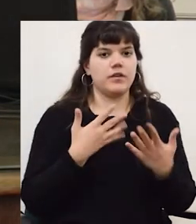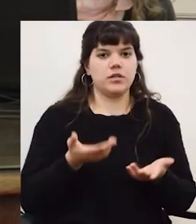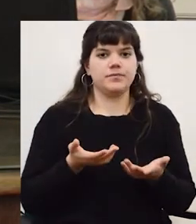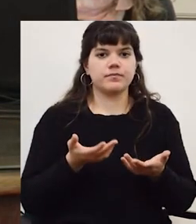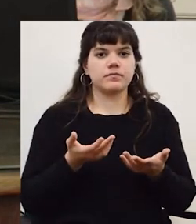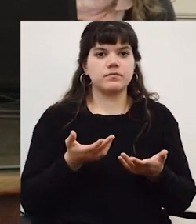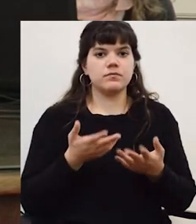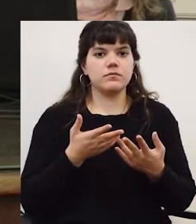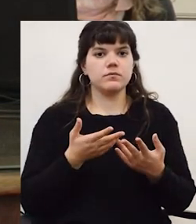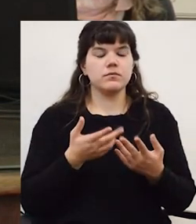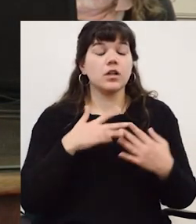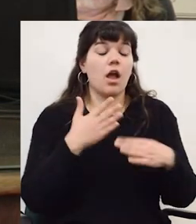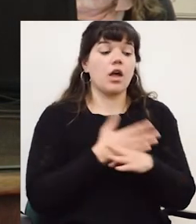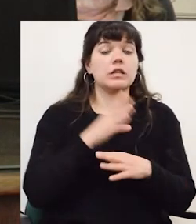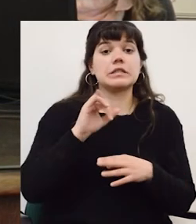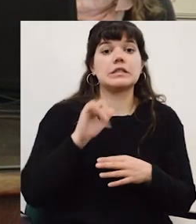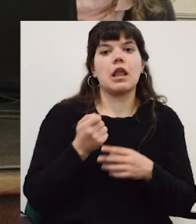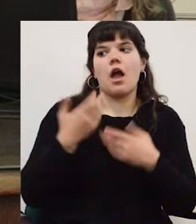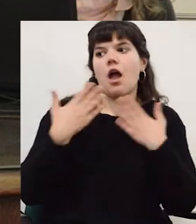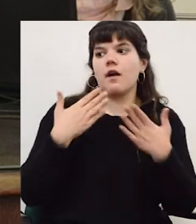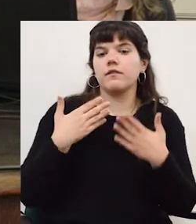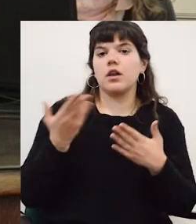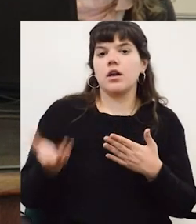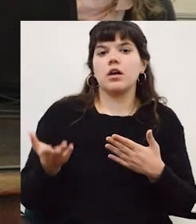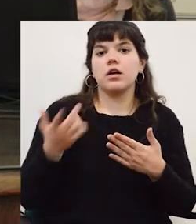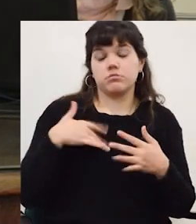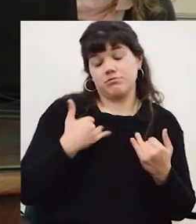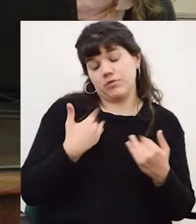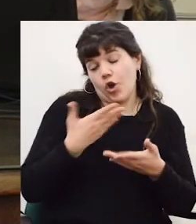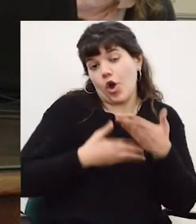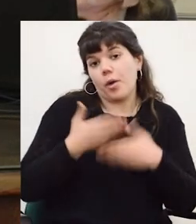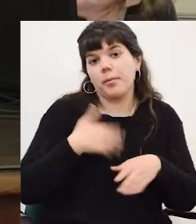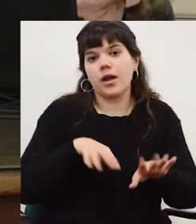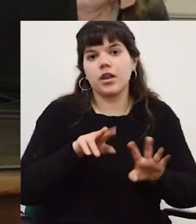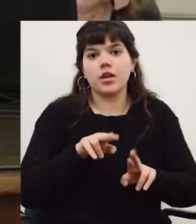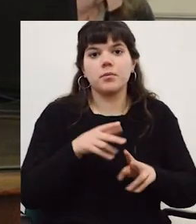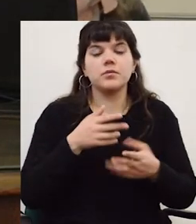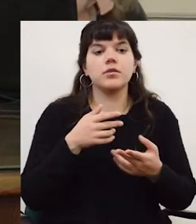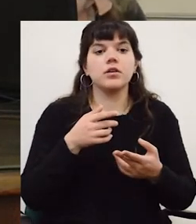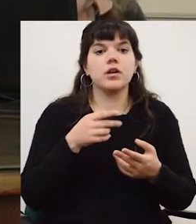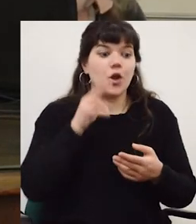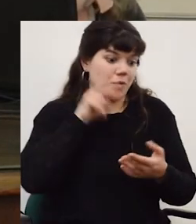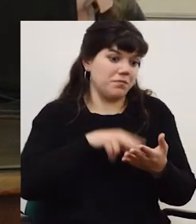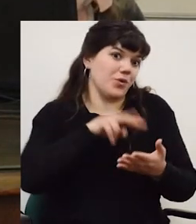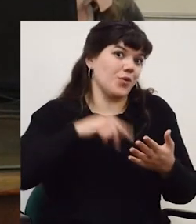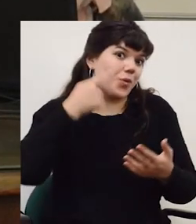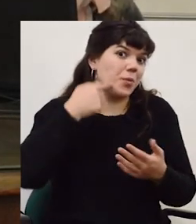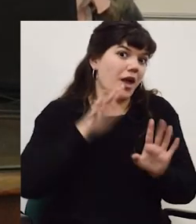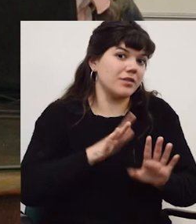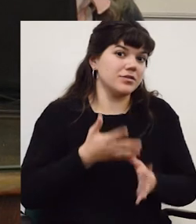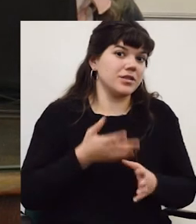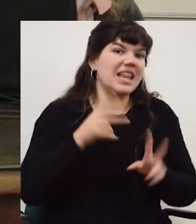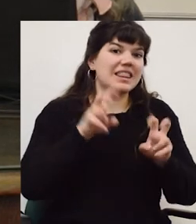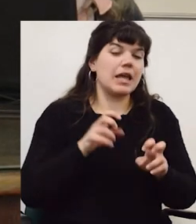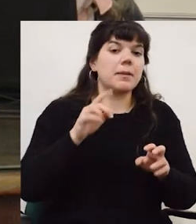que no hemos saldado que no hemos dado Cecilia decía ahora y yo lo comparto lo